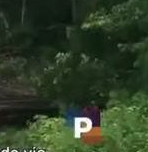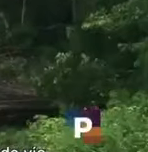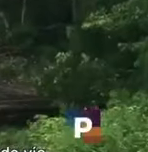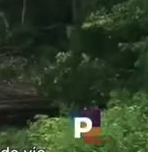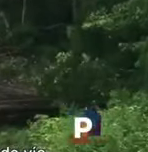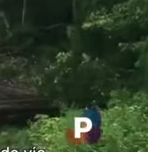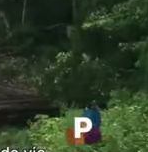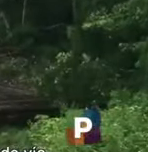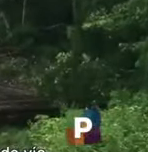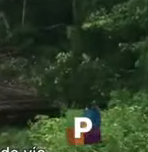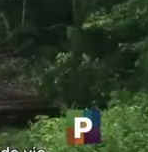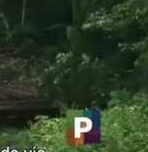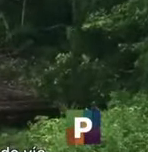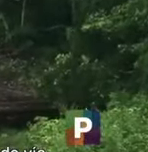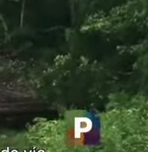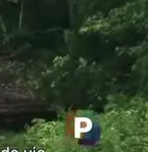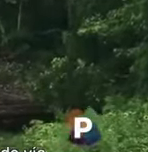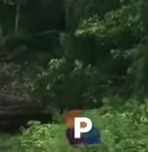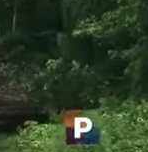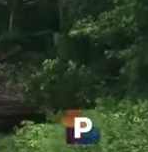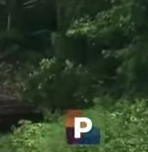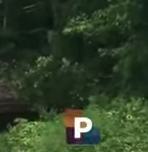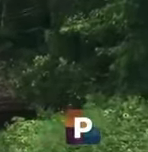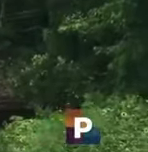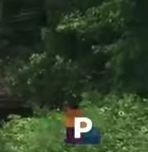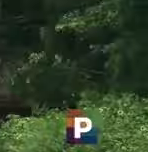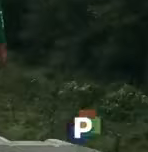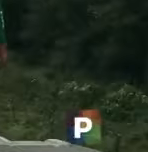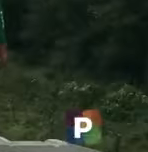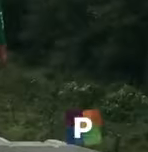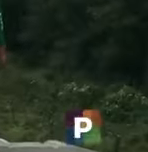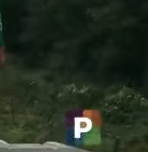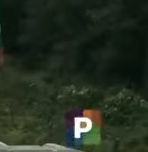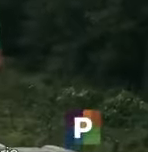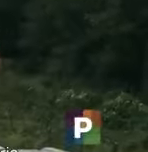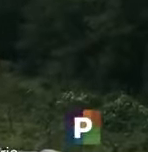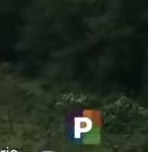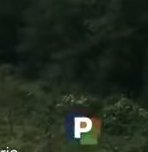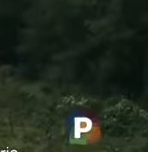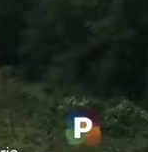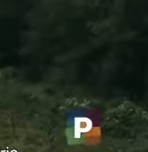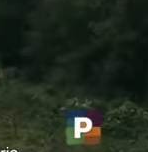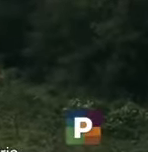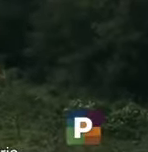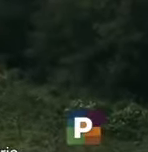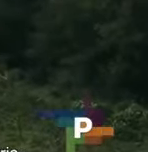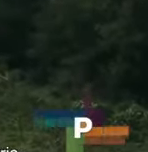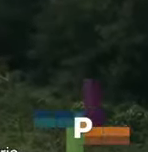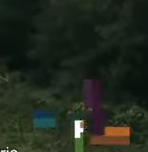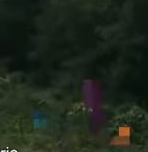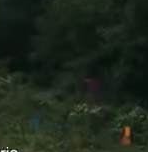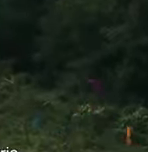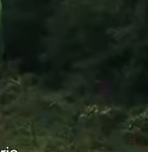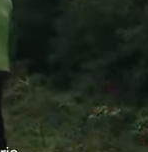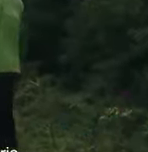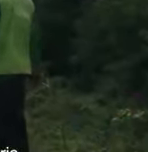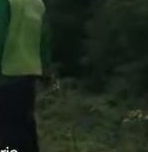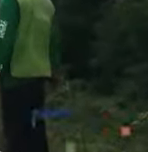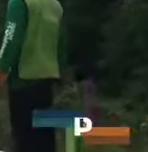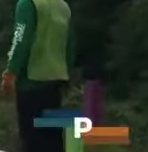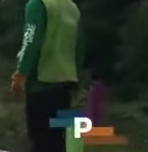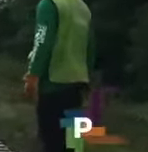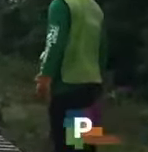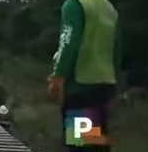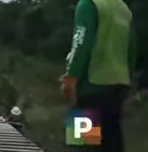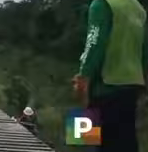hemos rehabilitado 28 kilómetros de vía a través de dos frentes de trabajo, con apoyo de una grúa y una plana ferroviaria.